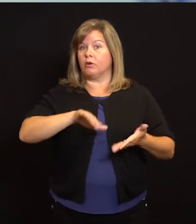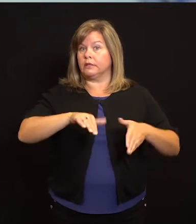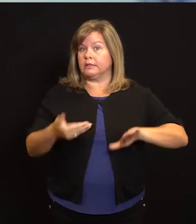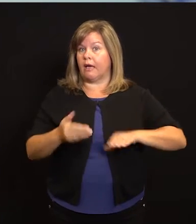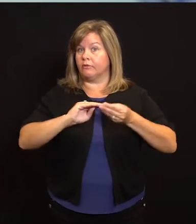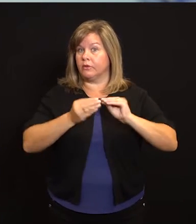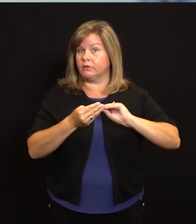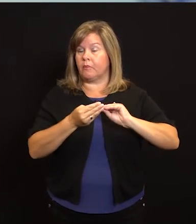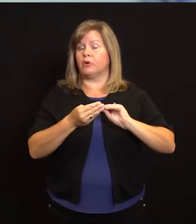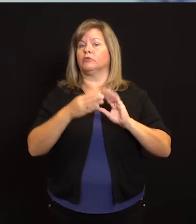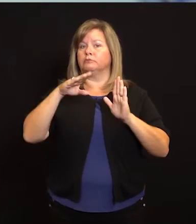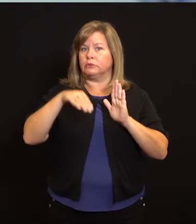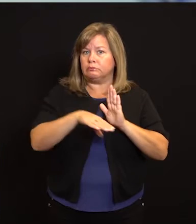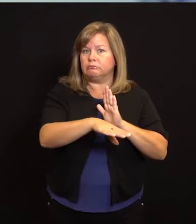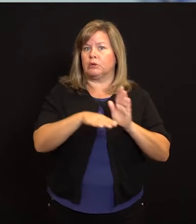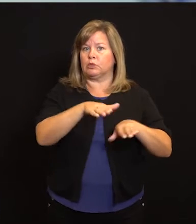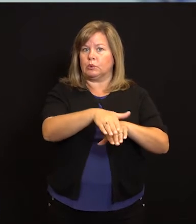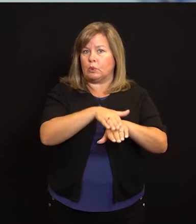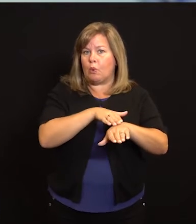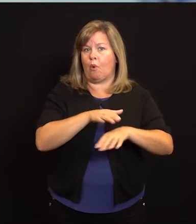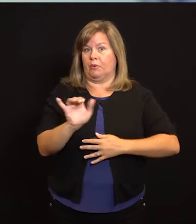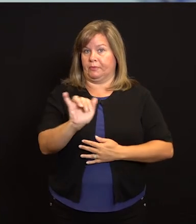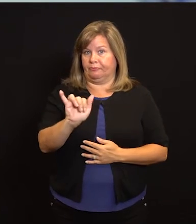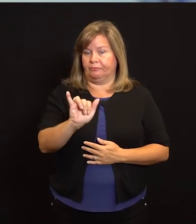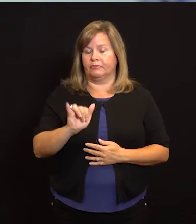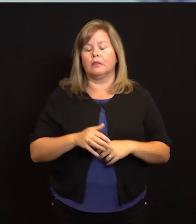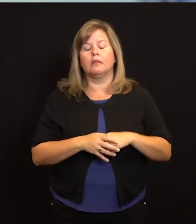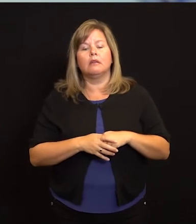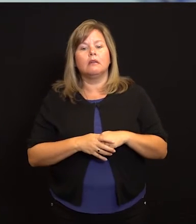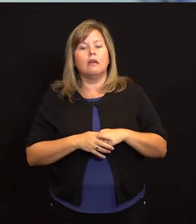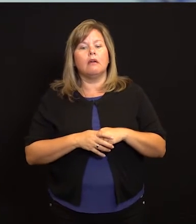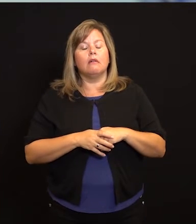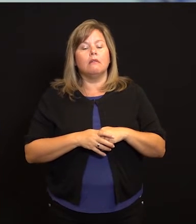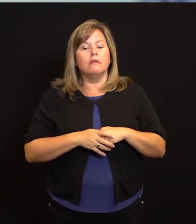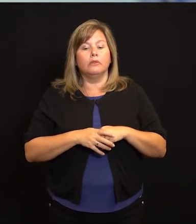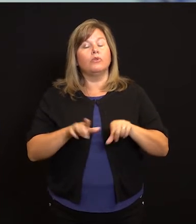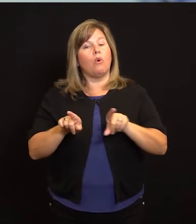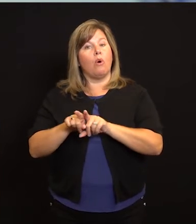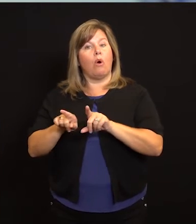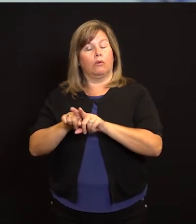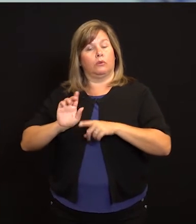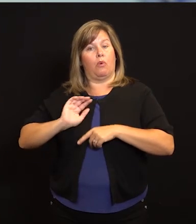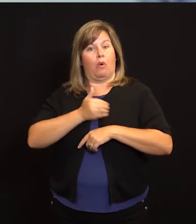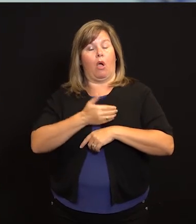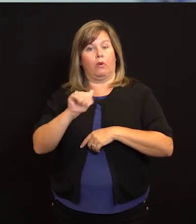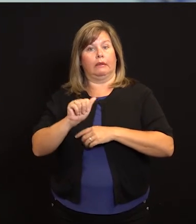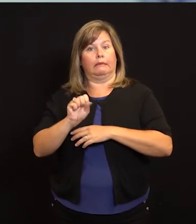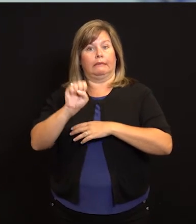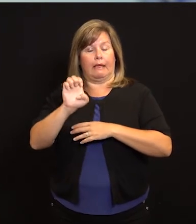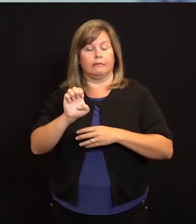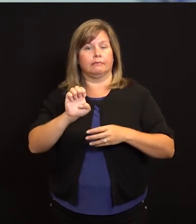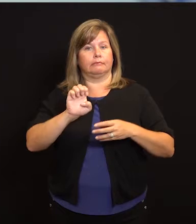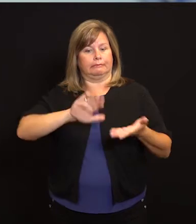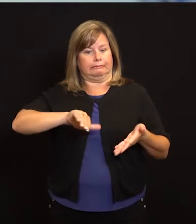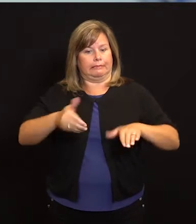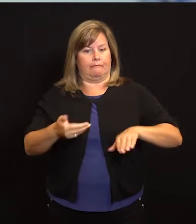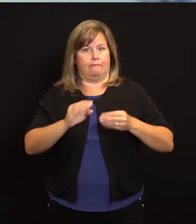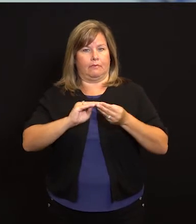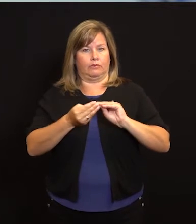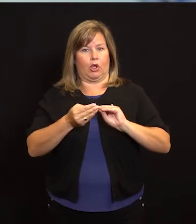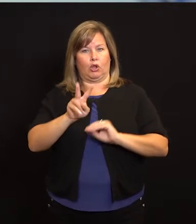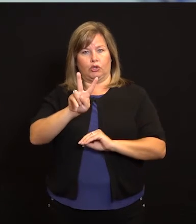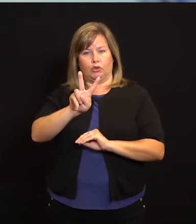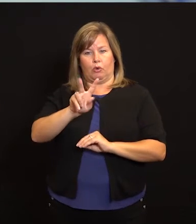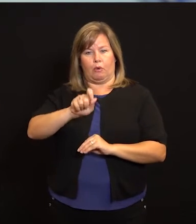así nuestra tasa de muertes ha seguido disminuyendo. Es otra señal muy positiva donde estamos actualmente. Nuestra